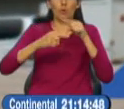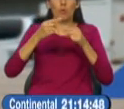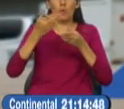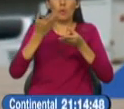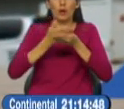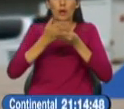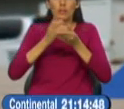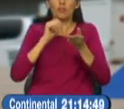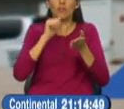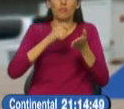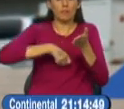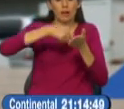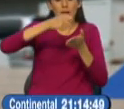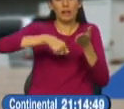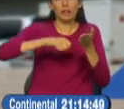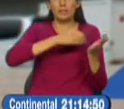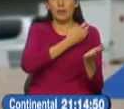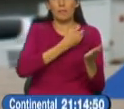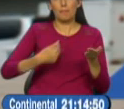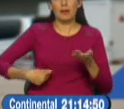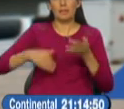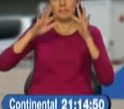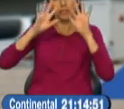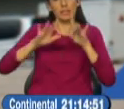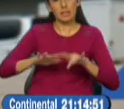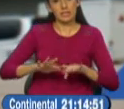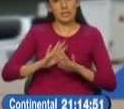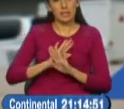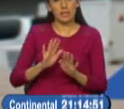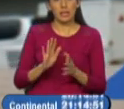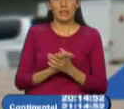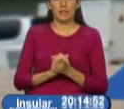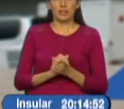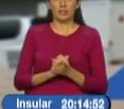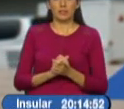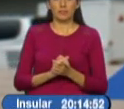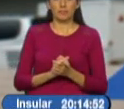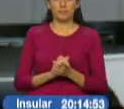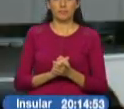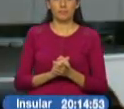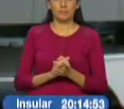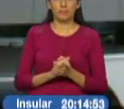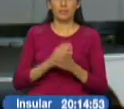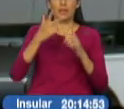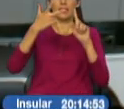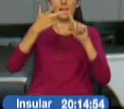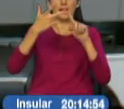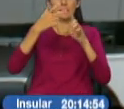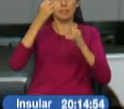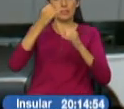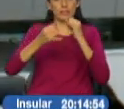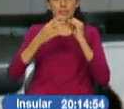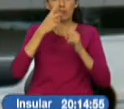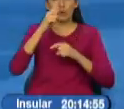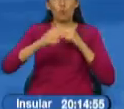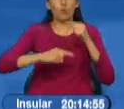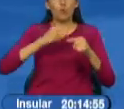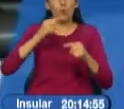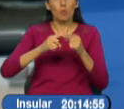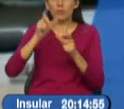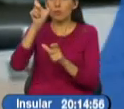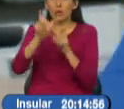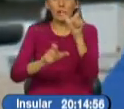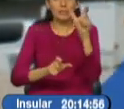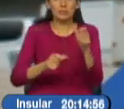faltare las firmas de la o el presidente y de la o el secretario de la junta receptora del voto. Y el tercero, cuando alguno de los sujetos